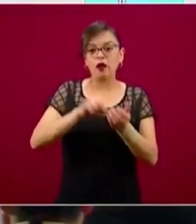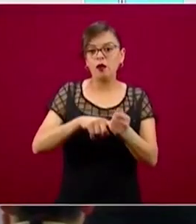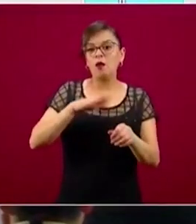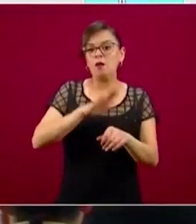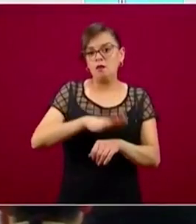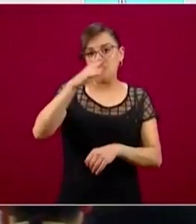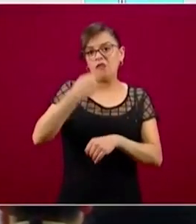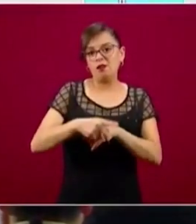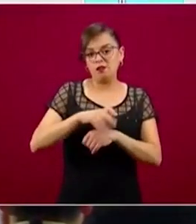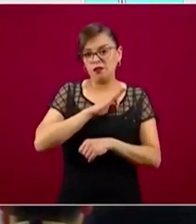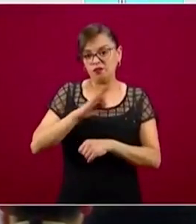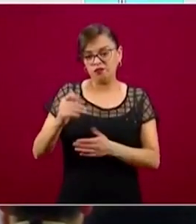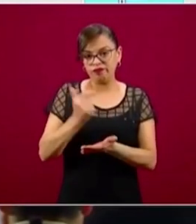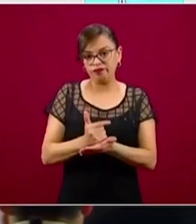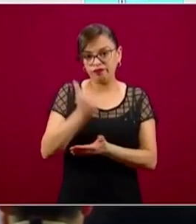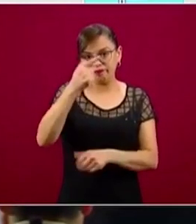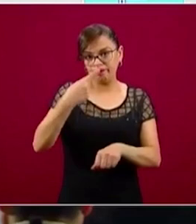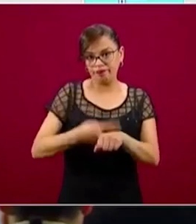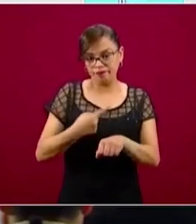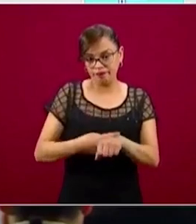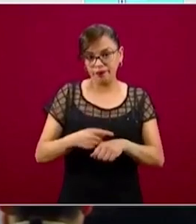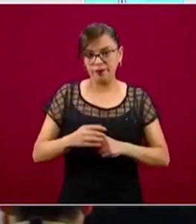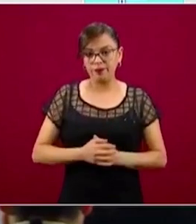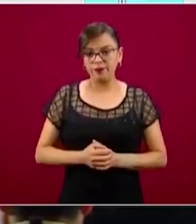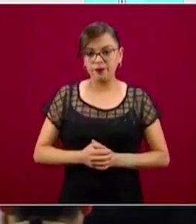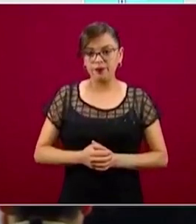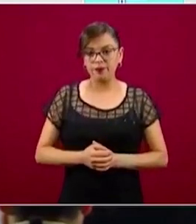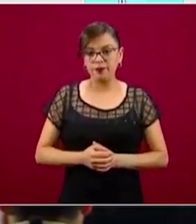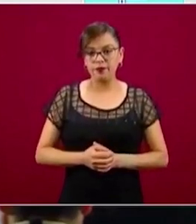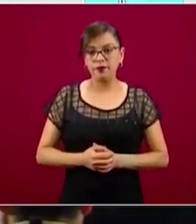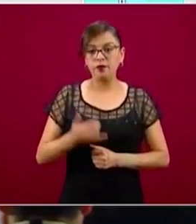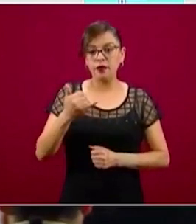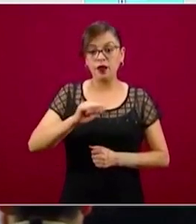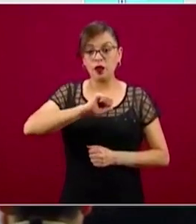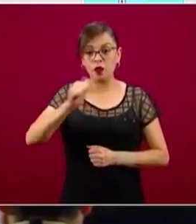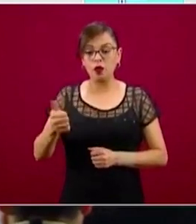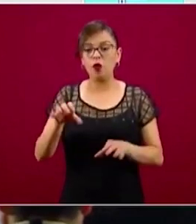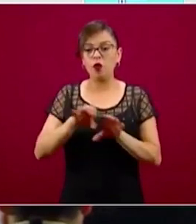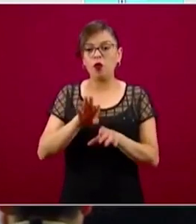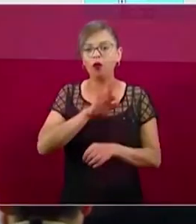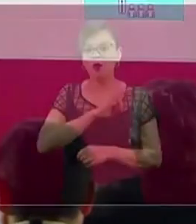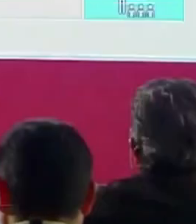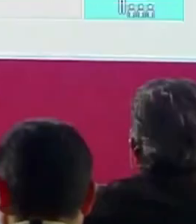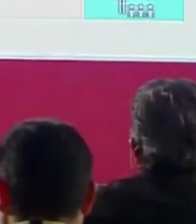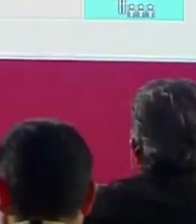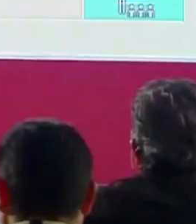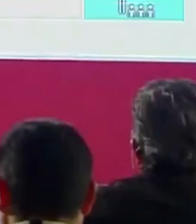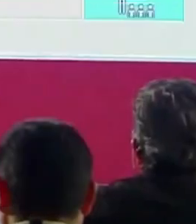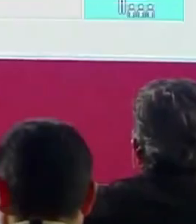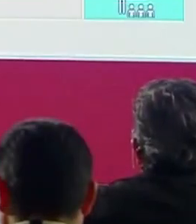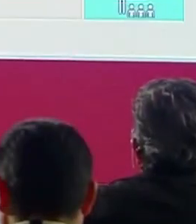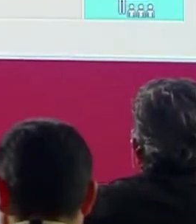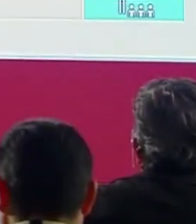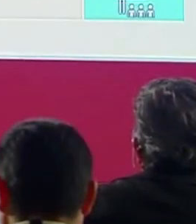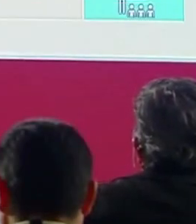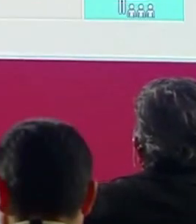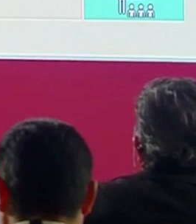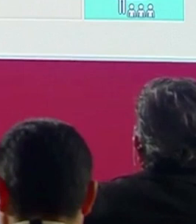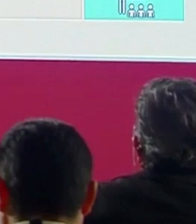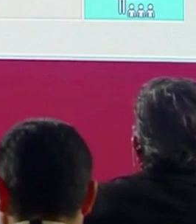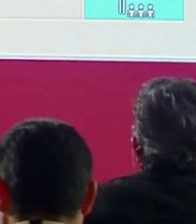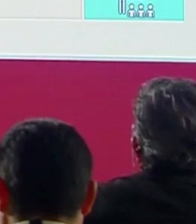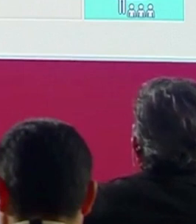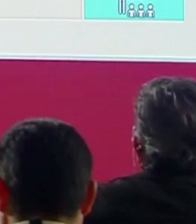y la adaptabilidad o recuperabilidad, también conocida como resiliencia, la capacidad de